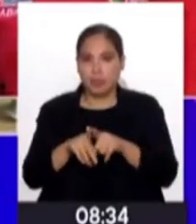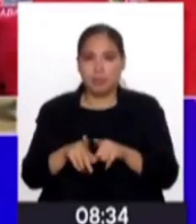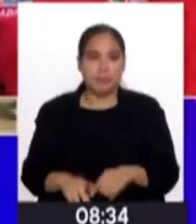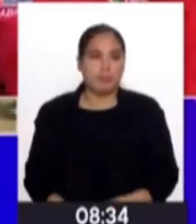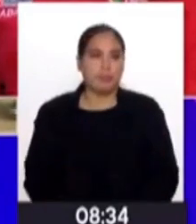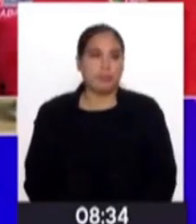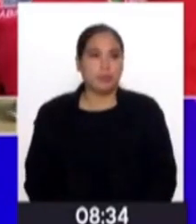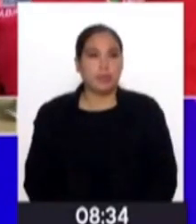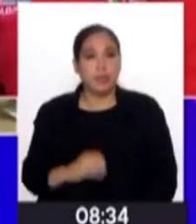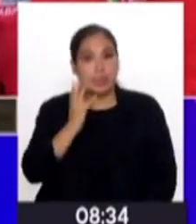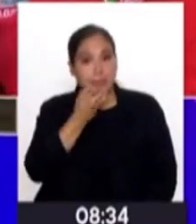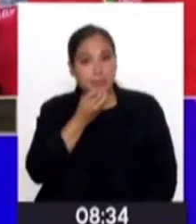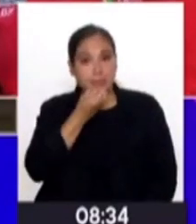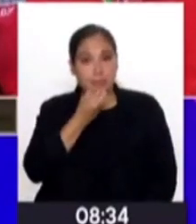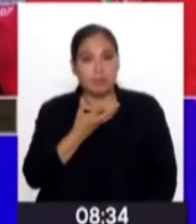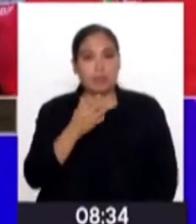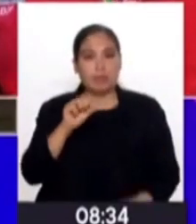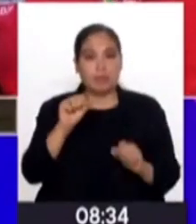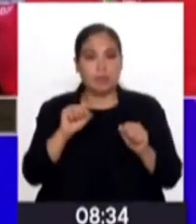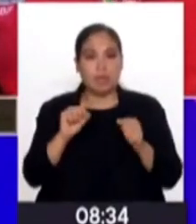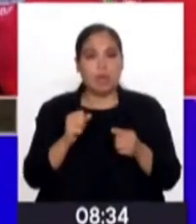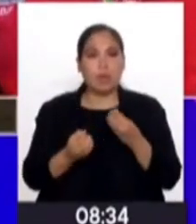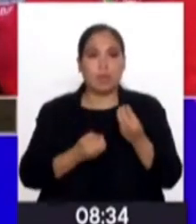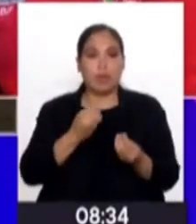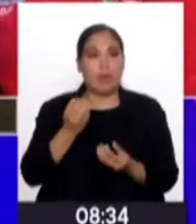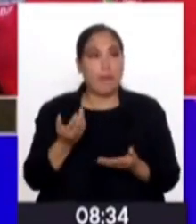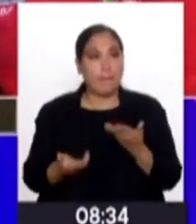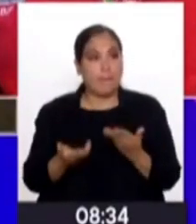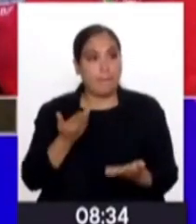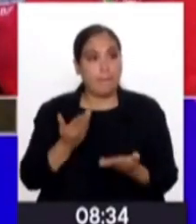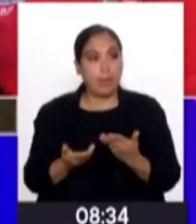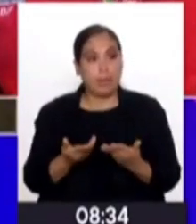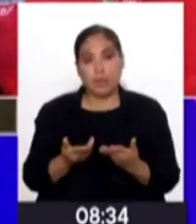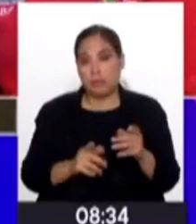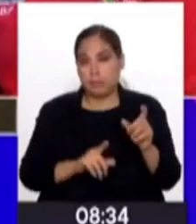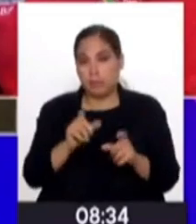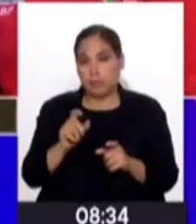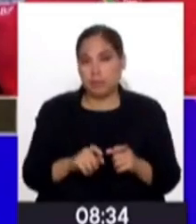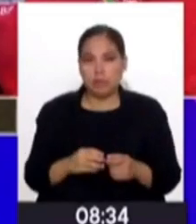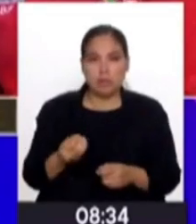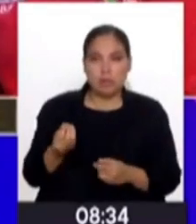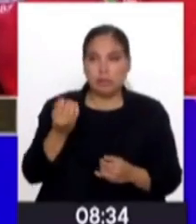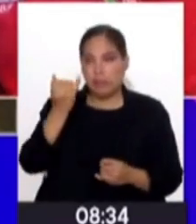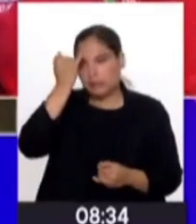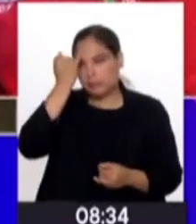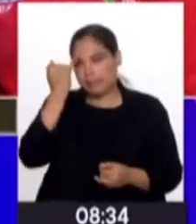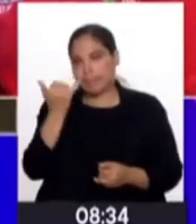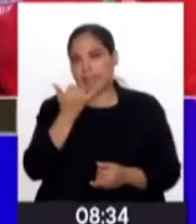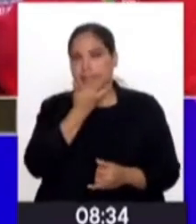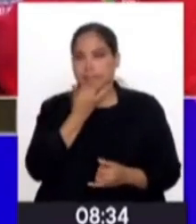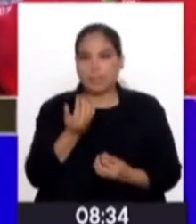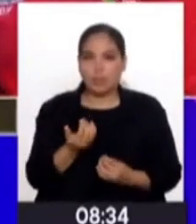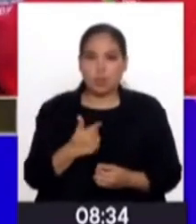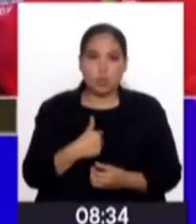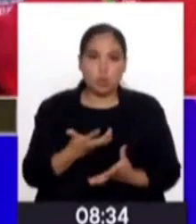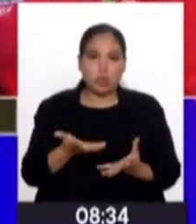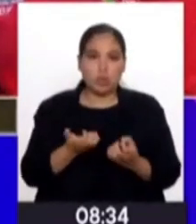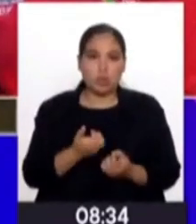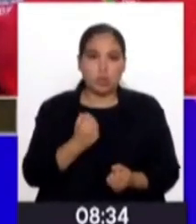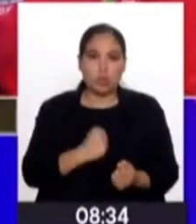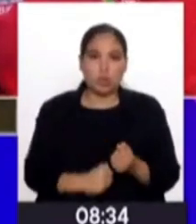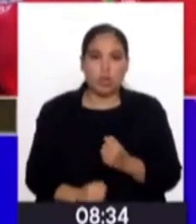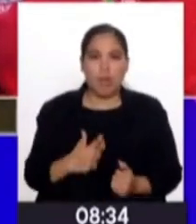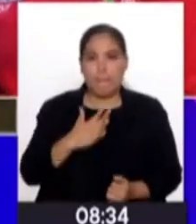eso es muy bonito porque muchas veces algunas personas tienen estos prejuicios, se dice, yo quiero un hijo que